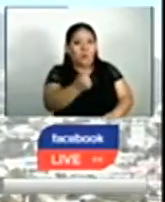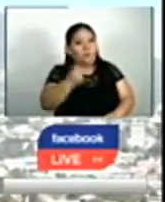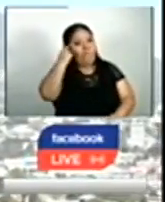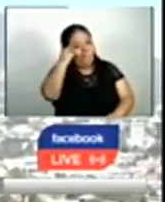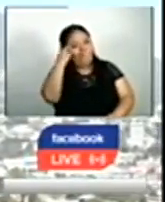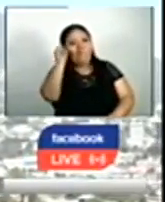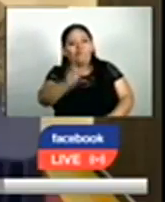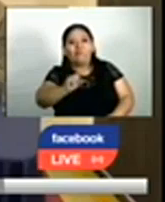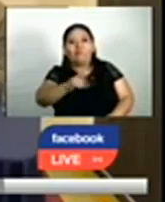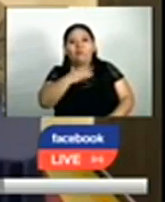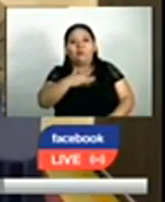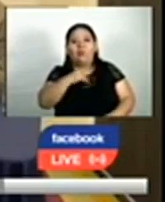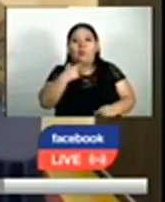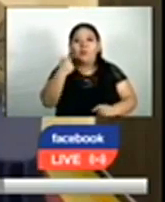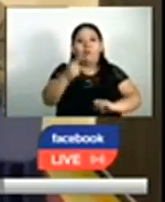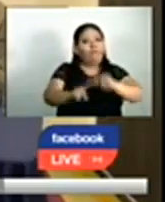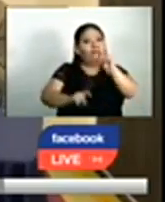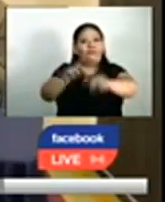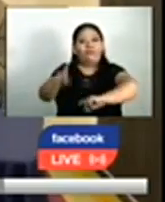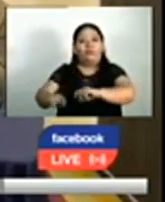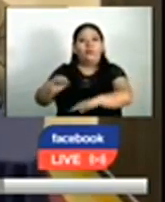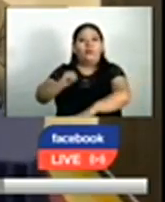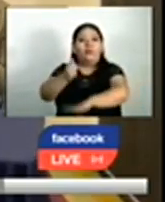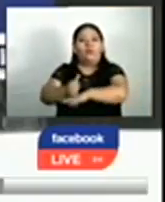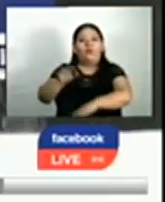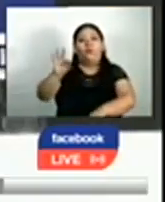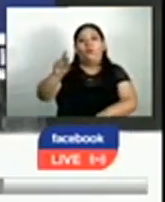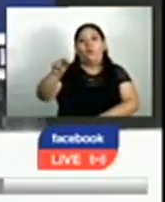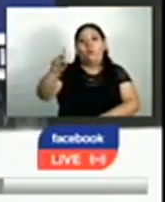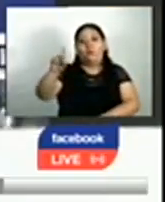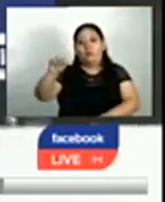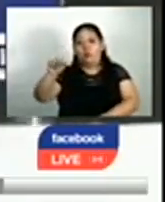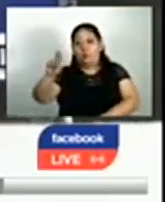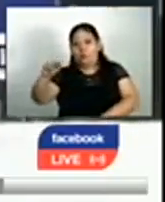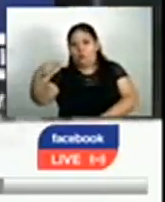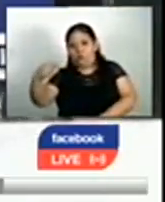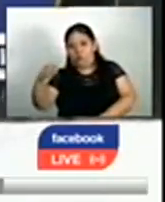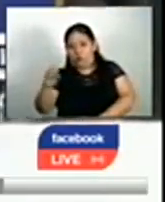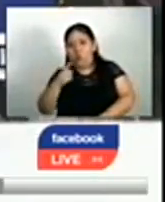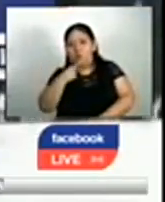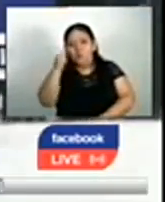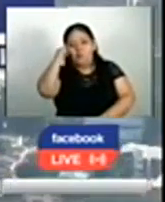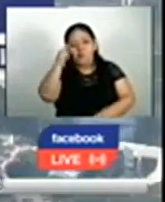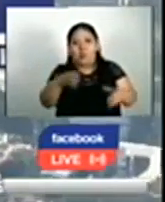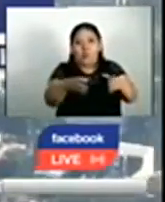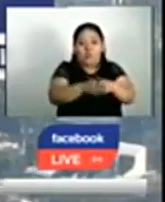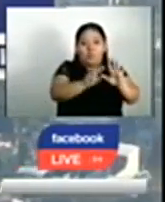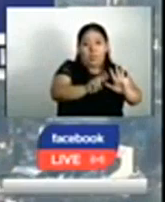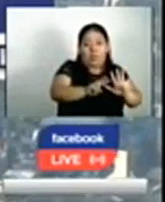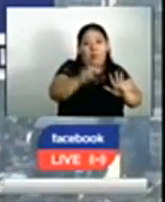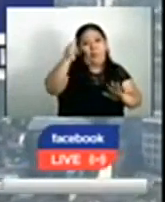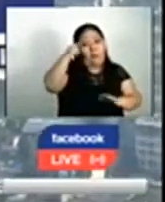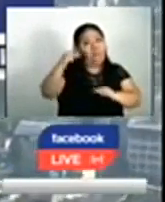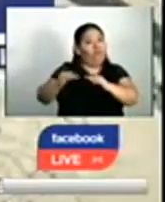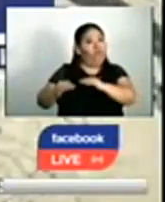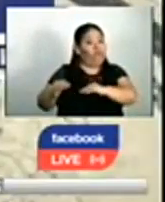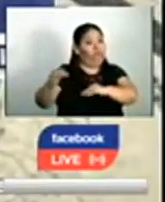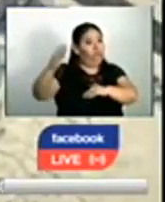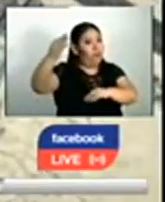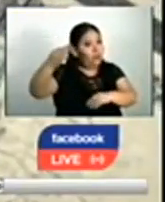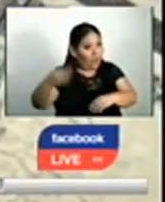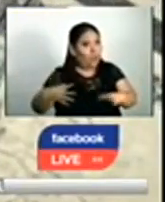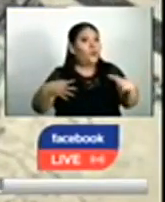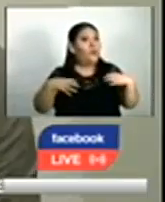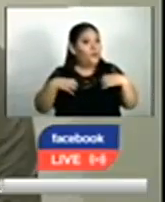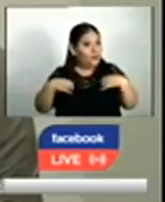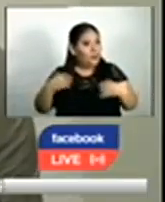considera, según una encuesta de Fundaungo, mientras que 7 de cada 10 personas percibe que el costo de la vida aumentó mucho en los últimos tres